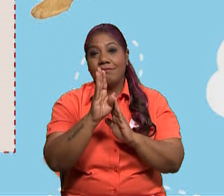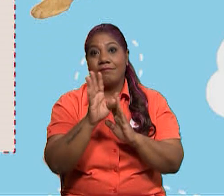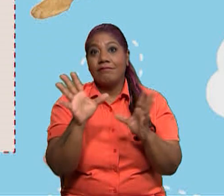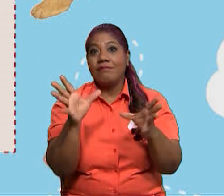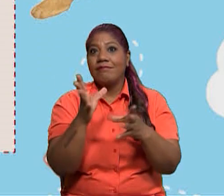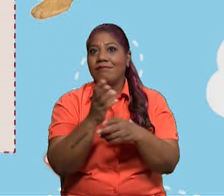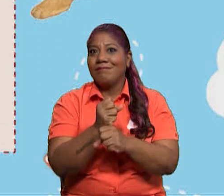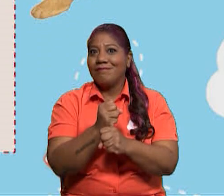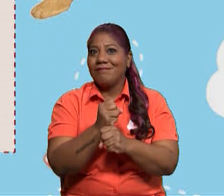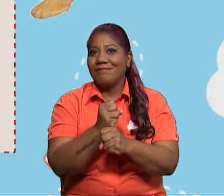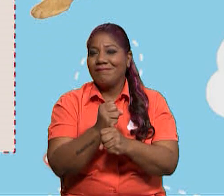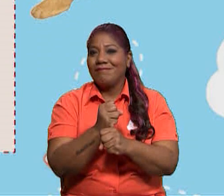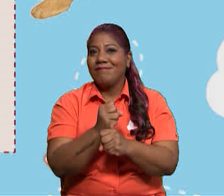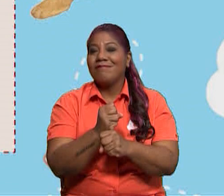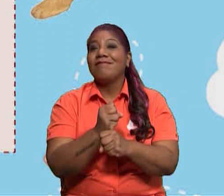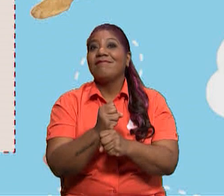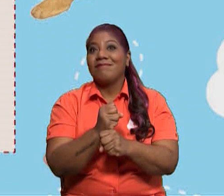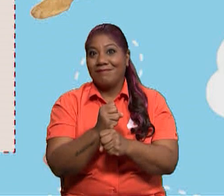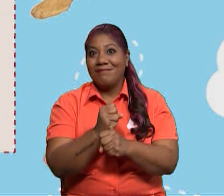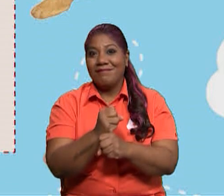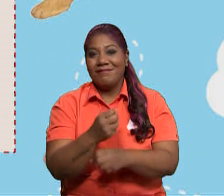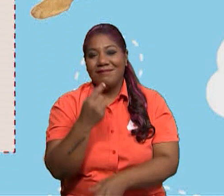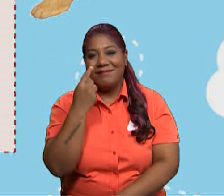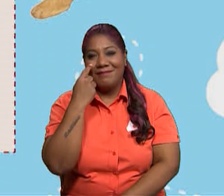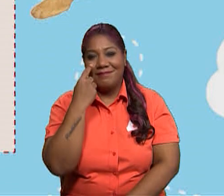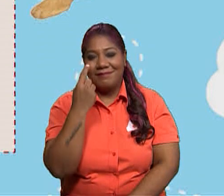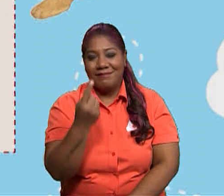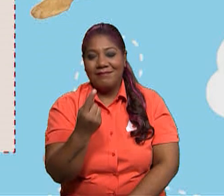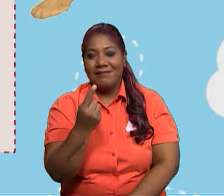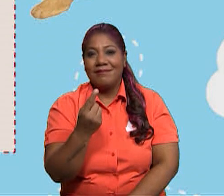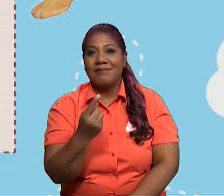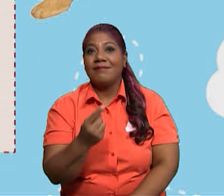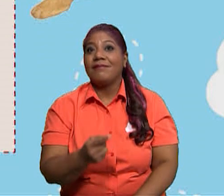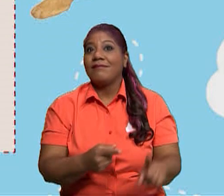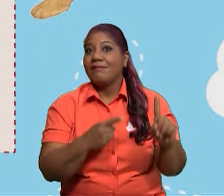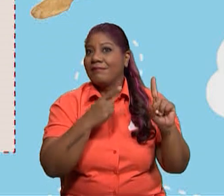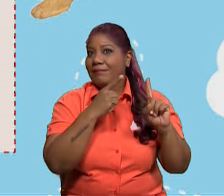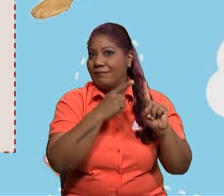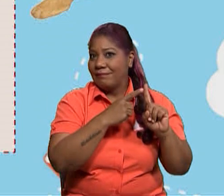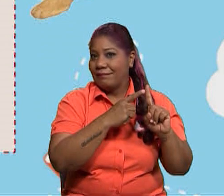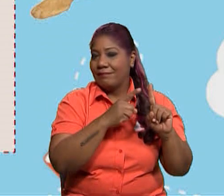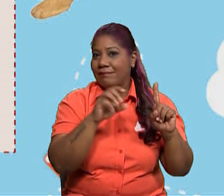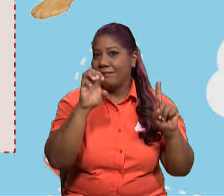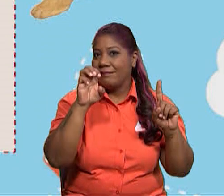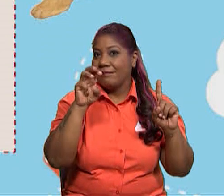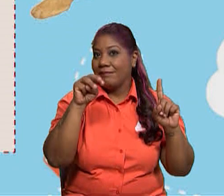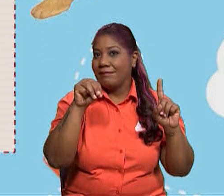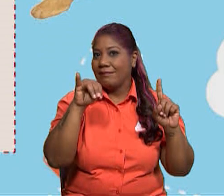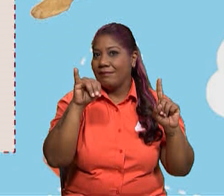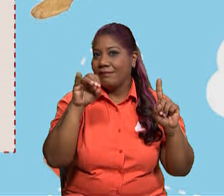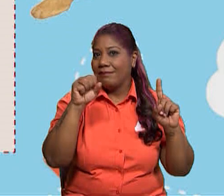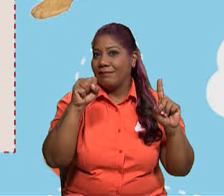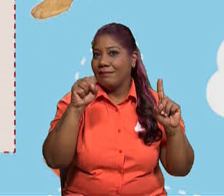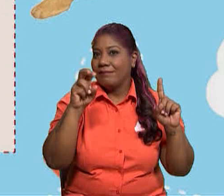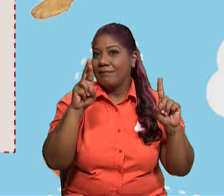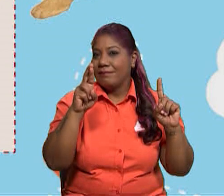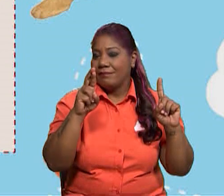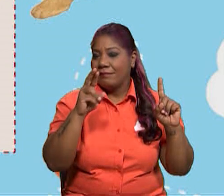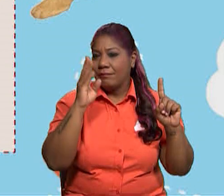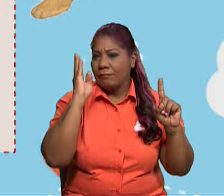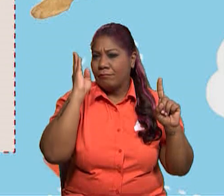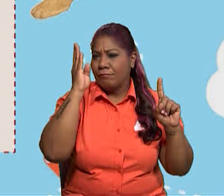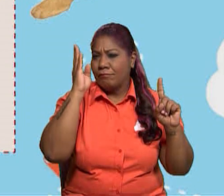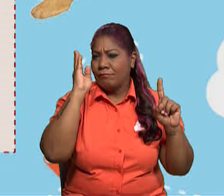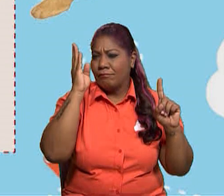conclusión. En el texto expositivo, el emisor pretende que su información resulte clara.